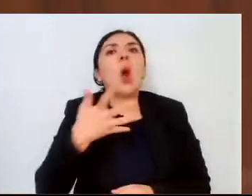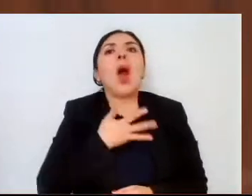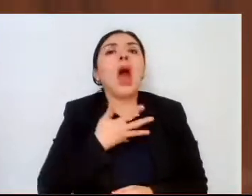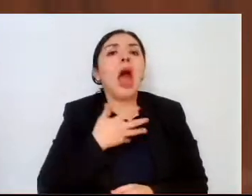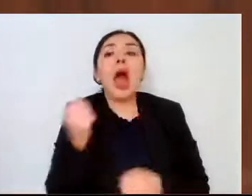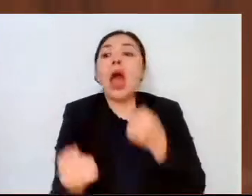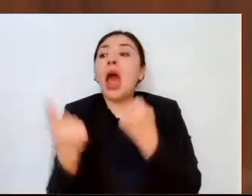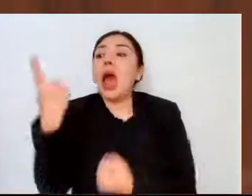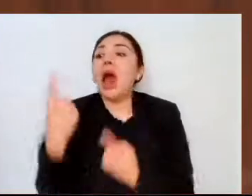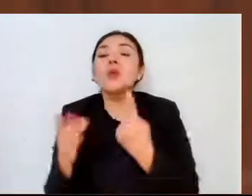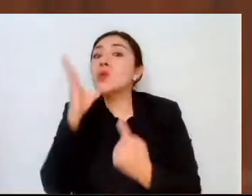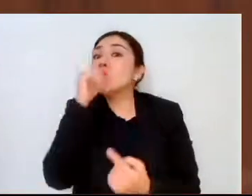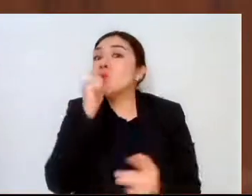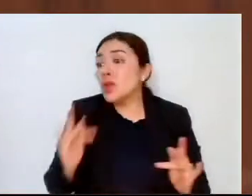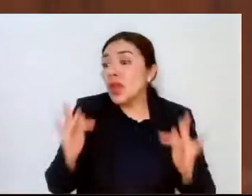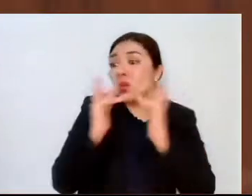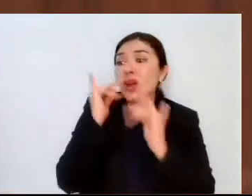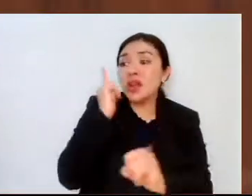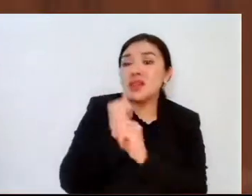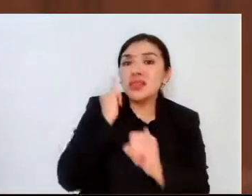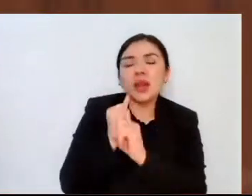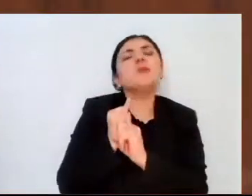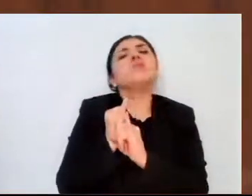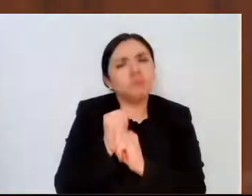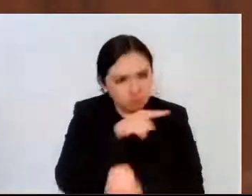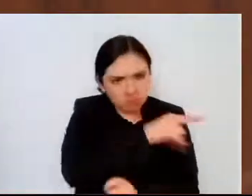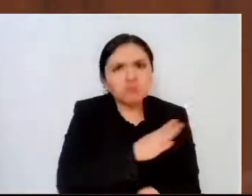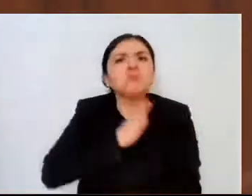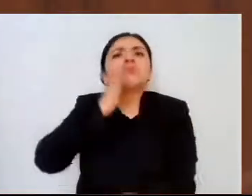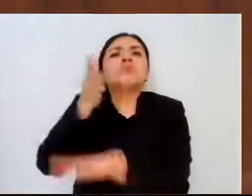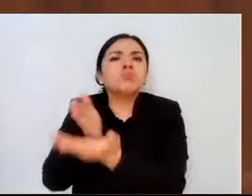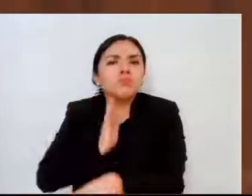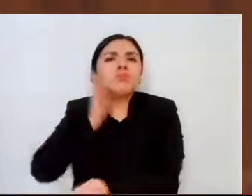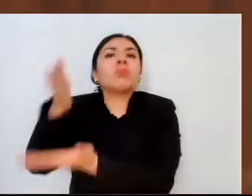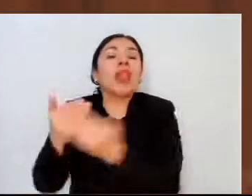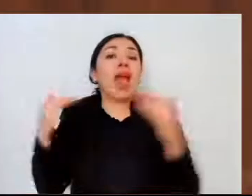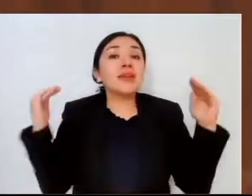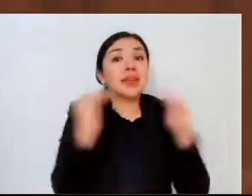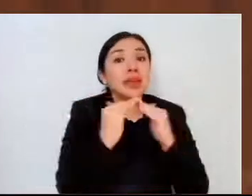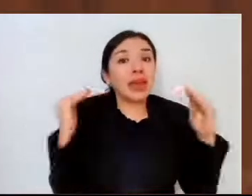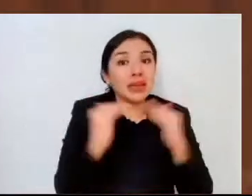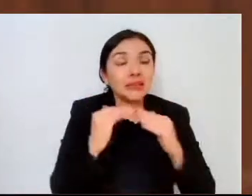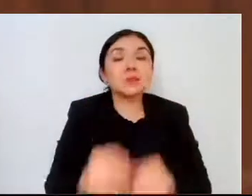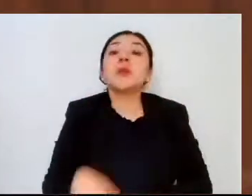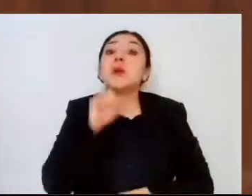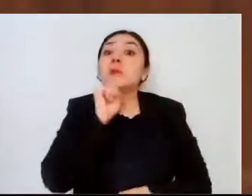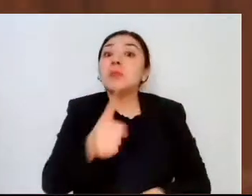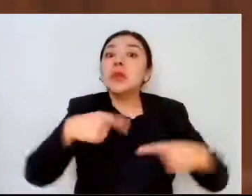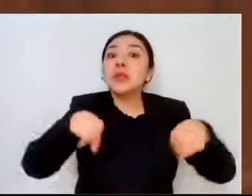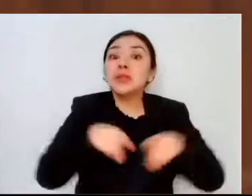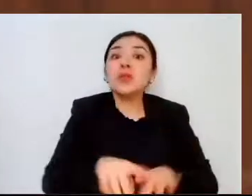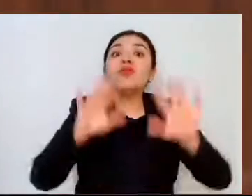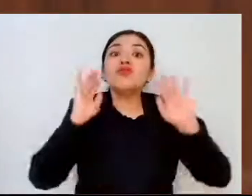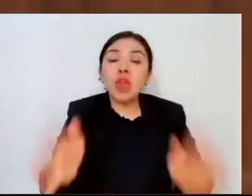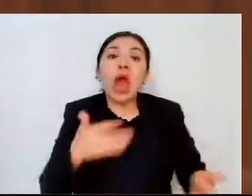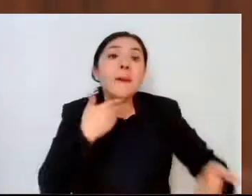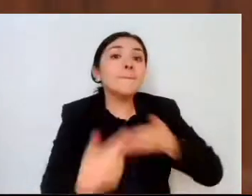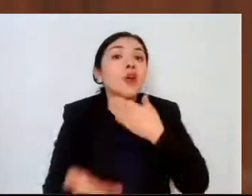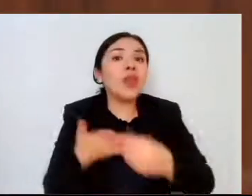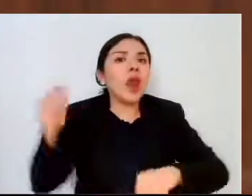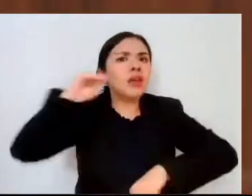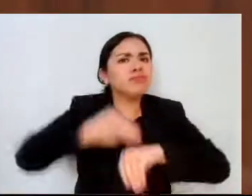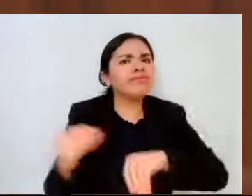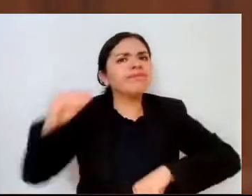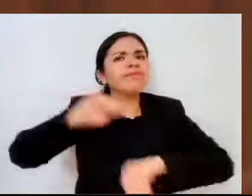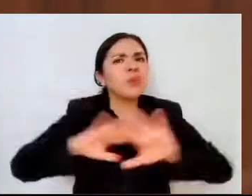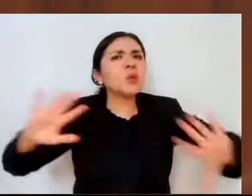a conectividad, se realizaron visitas domiciliarias. Asimismo, actualizamos permanentemente